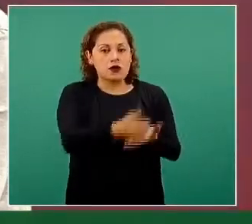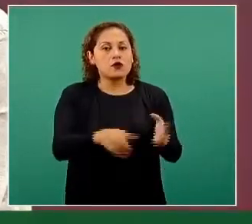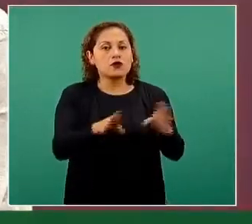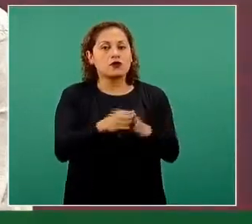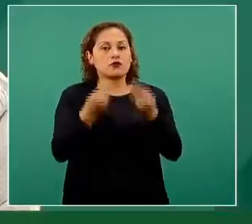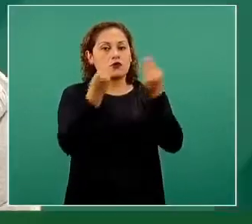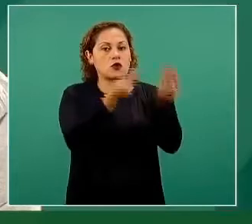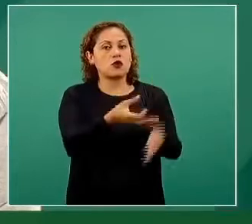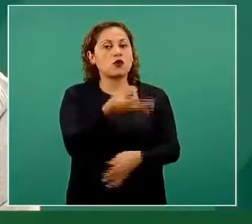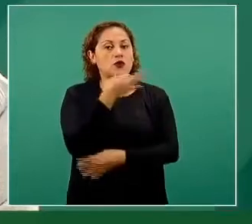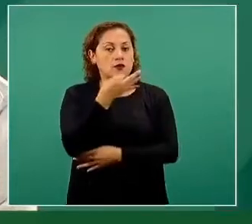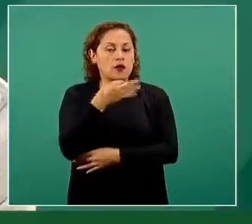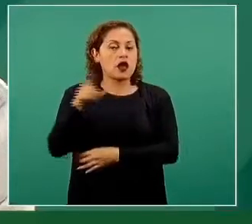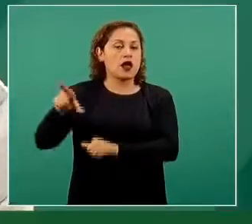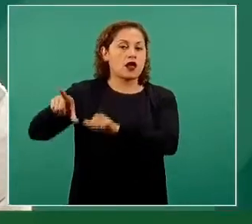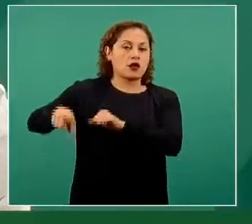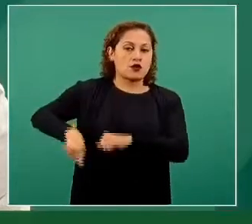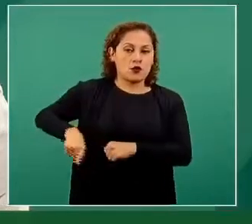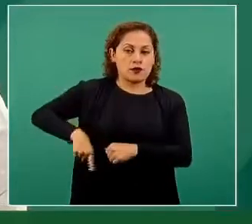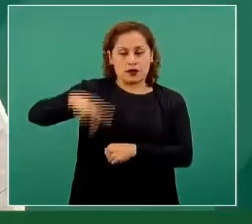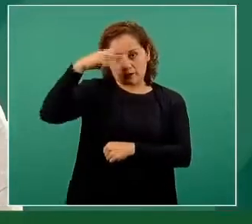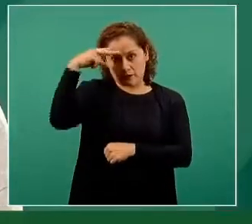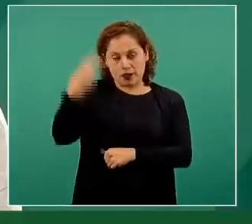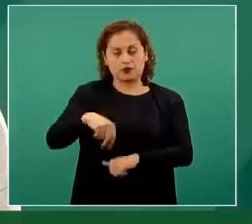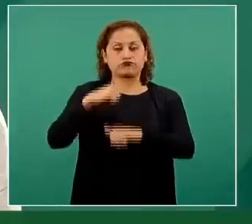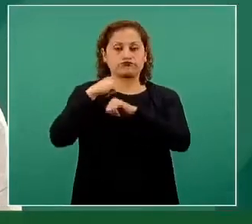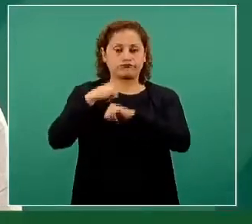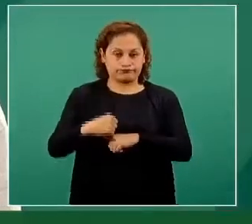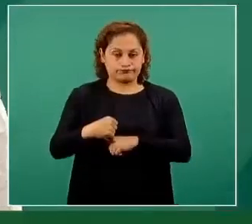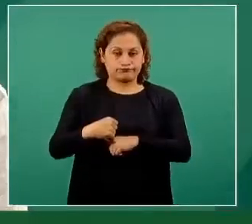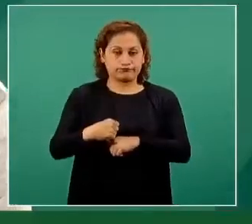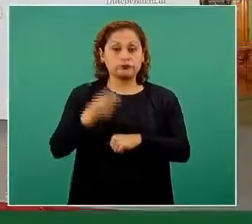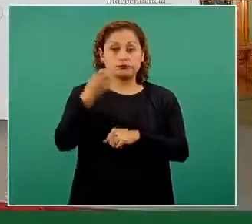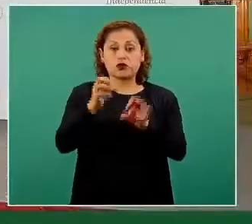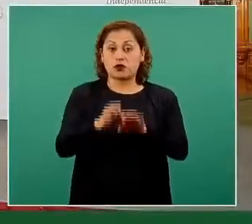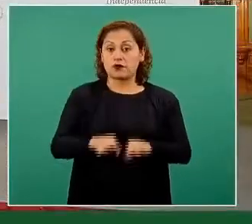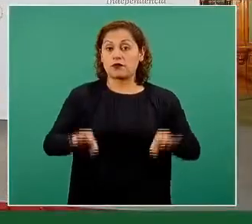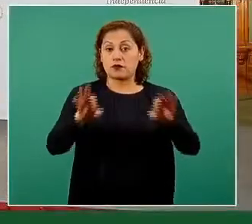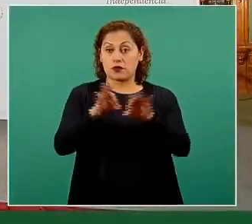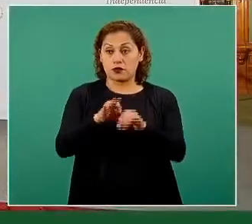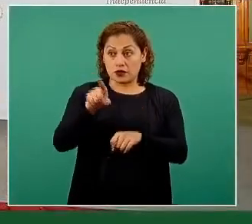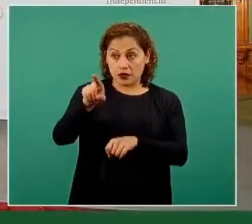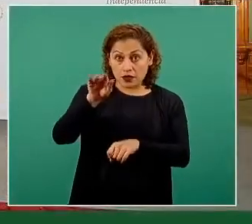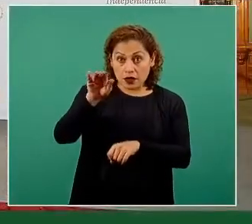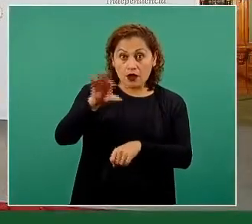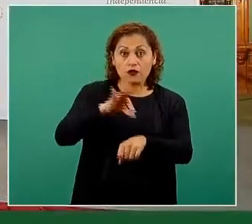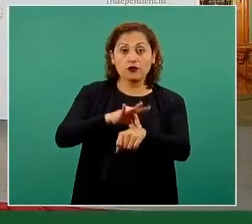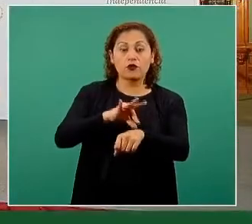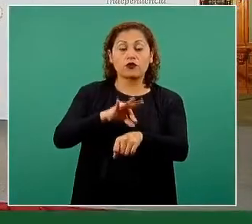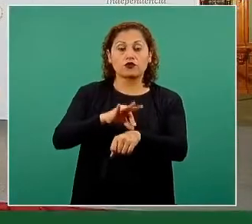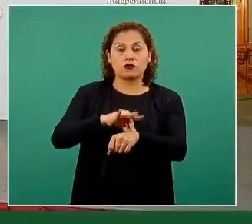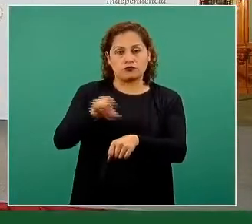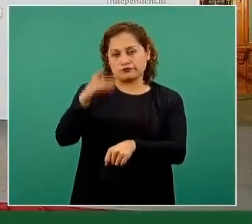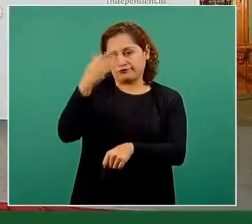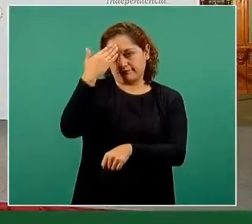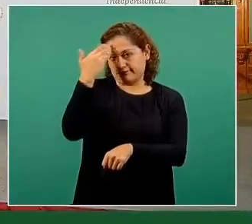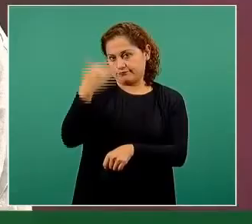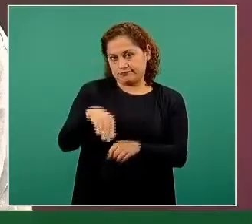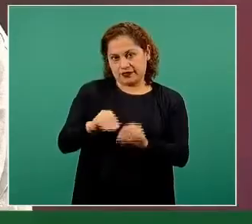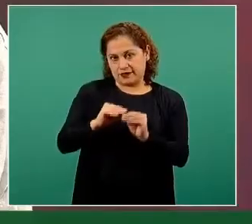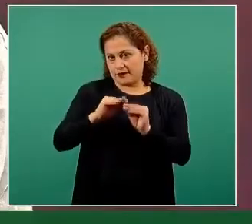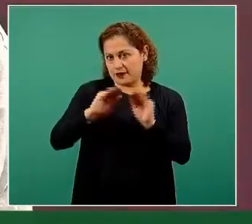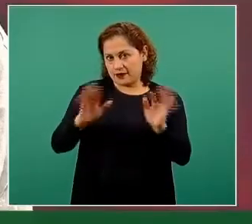por el gobierno mexicano. Y es muy importante no sobreestimar, doctora, usted que lo comprende bien